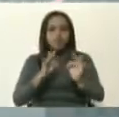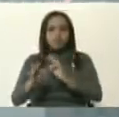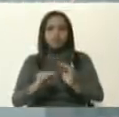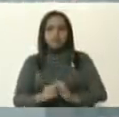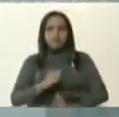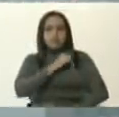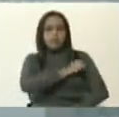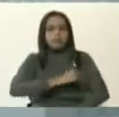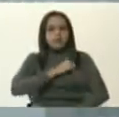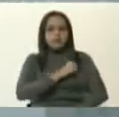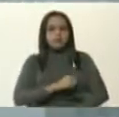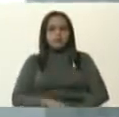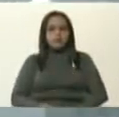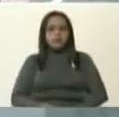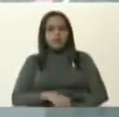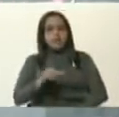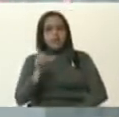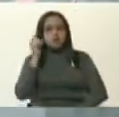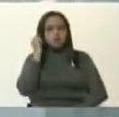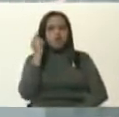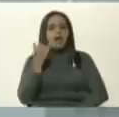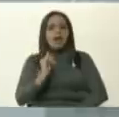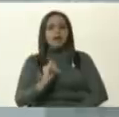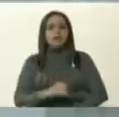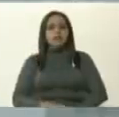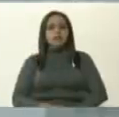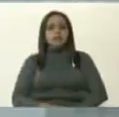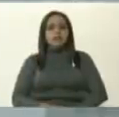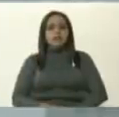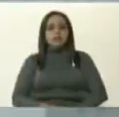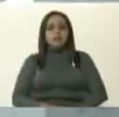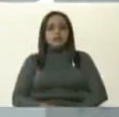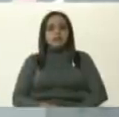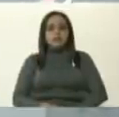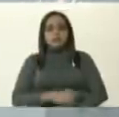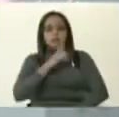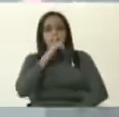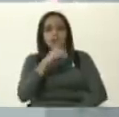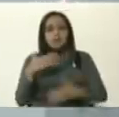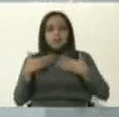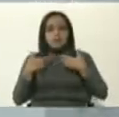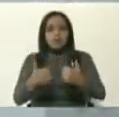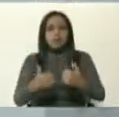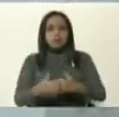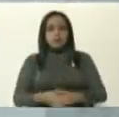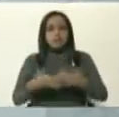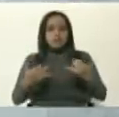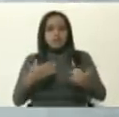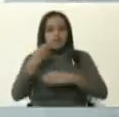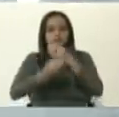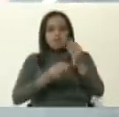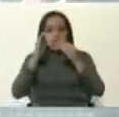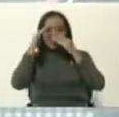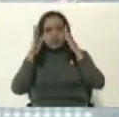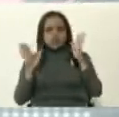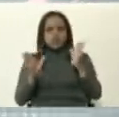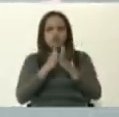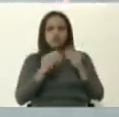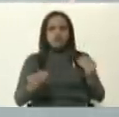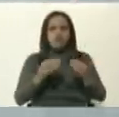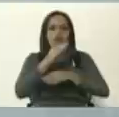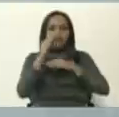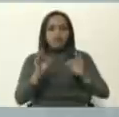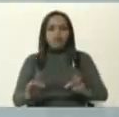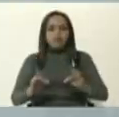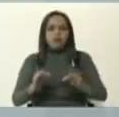mucho, esa señora se encuentra ahorita en una condición grave y bueno, ya está siendo atendida con todos los esquemas de